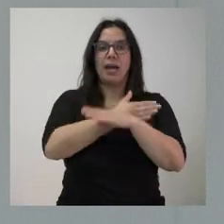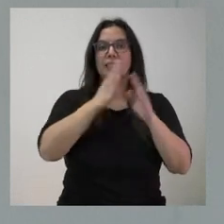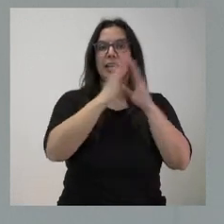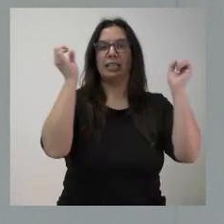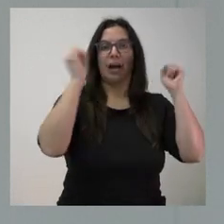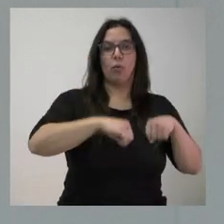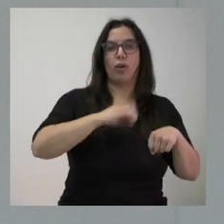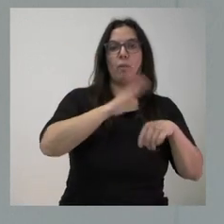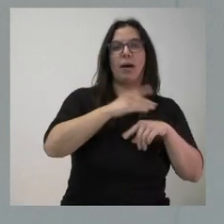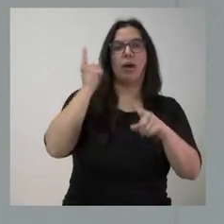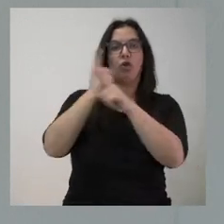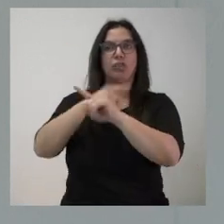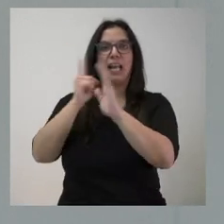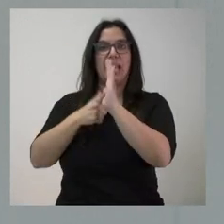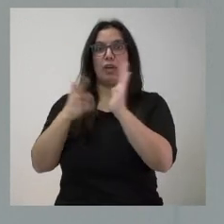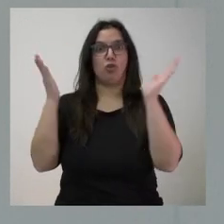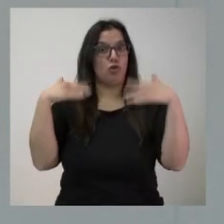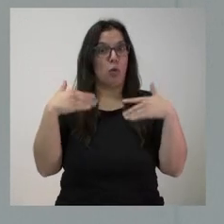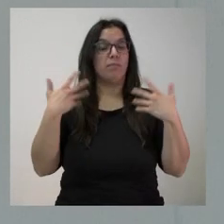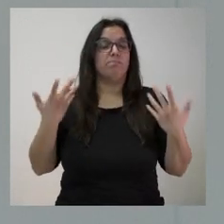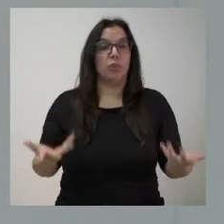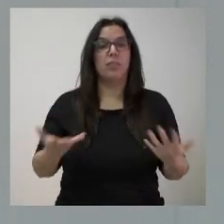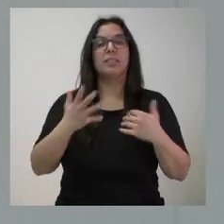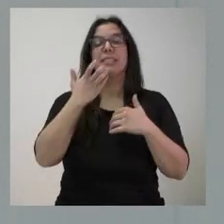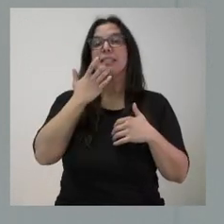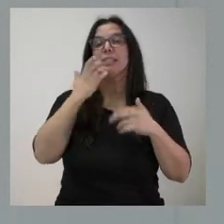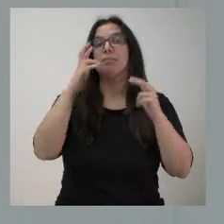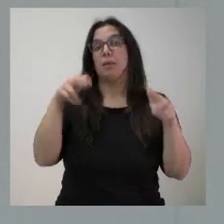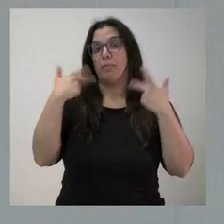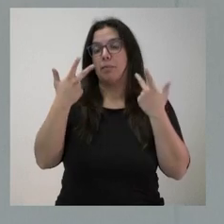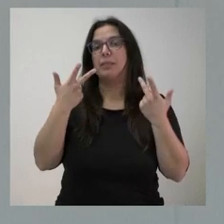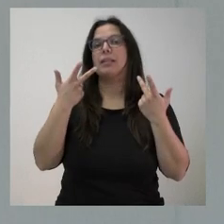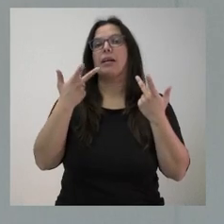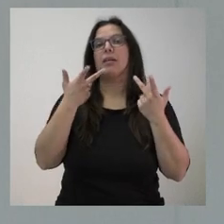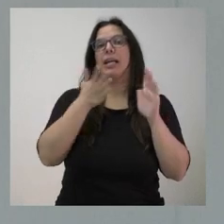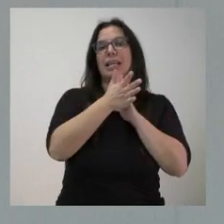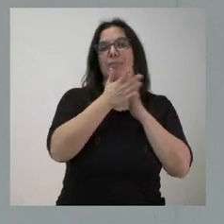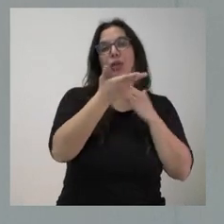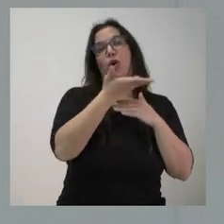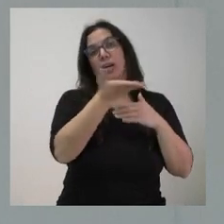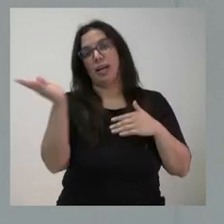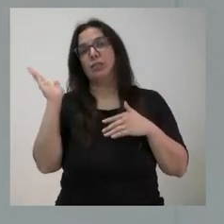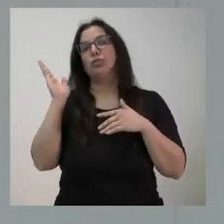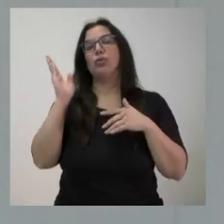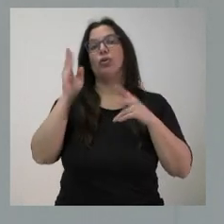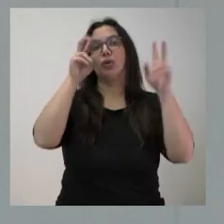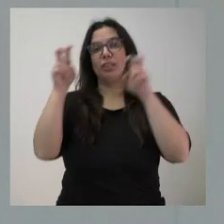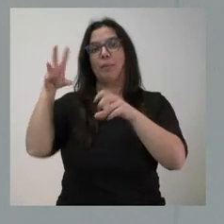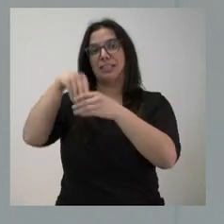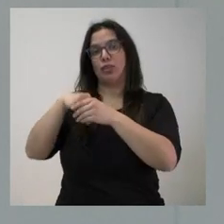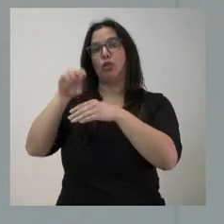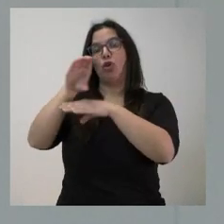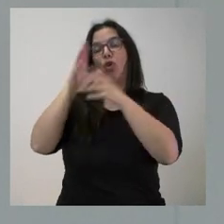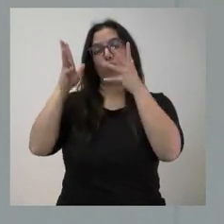alguna. Desde ese punto de vista, si me permiten, relato el resto de los asuntos del Consejo de Gobierno y luego